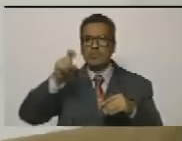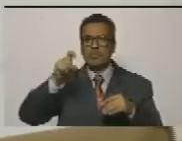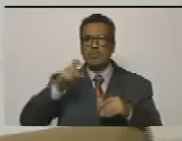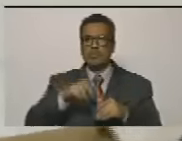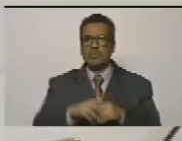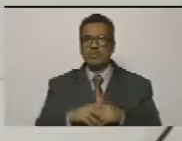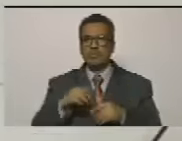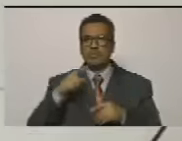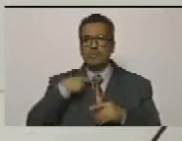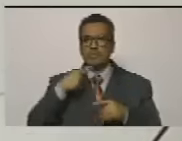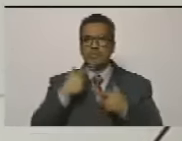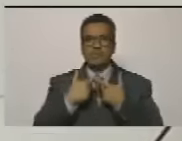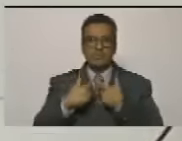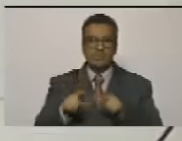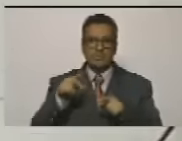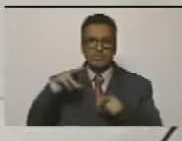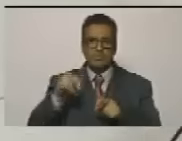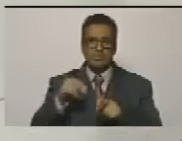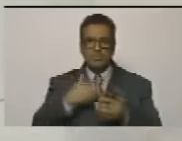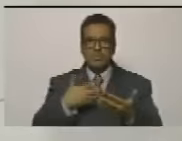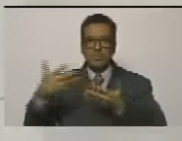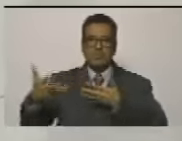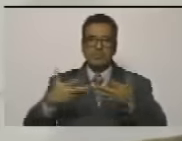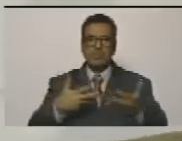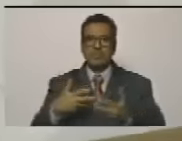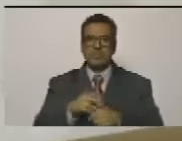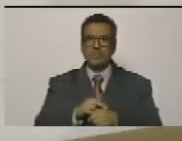no fue una liberación tienes razón fue un intercambio